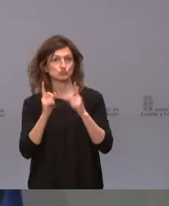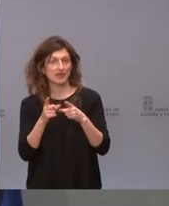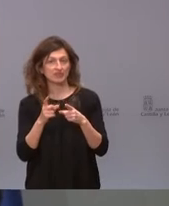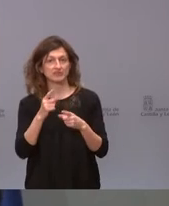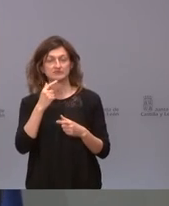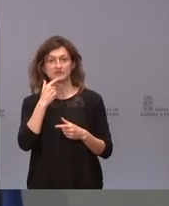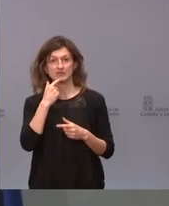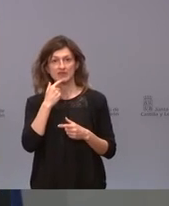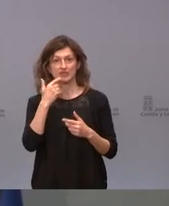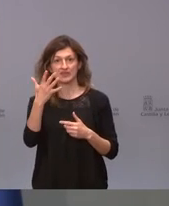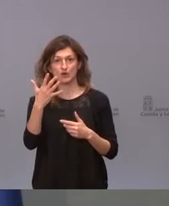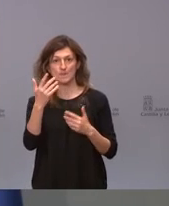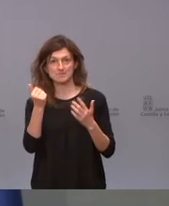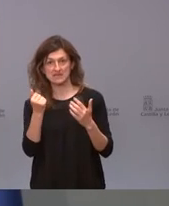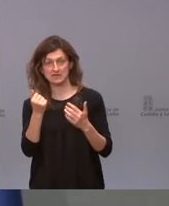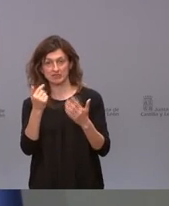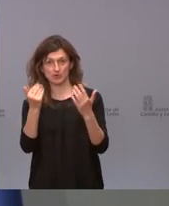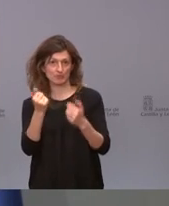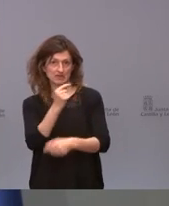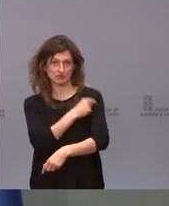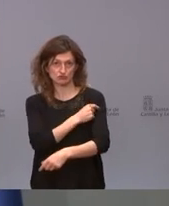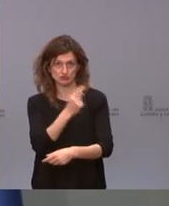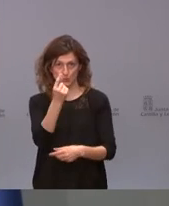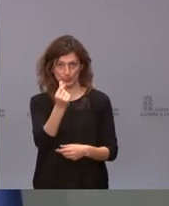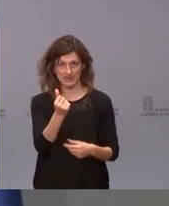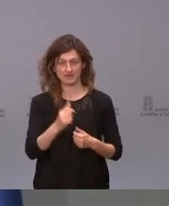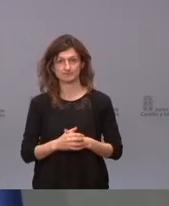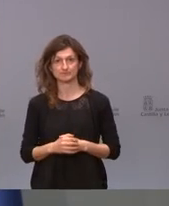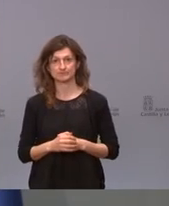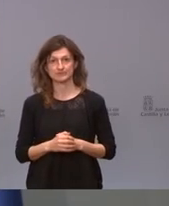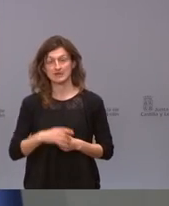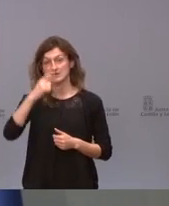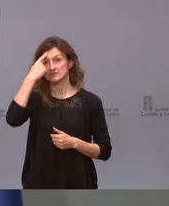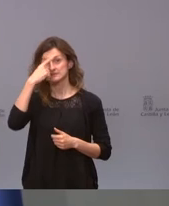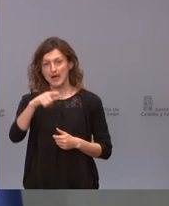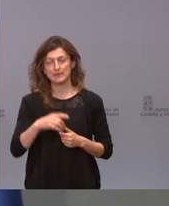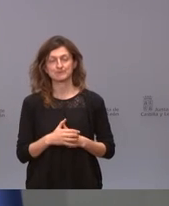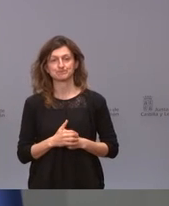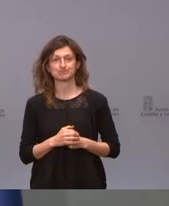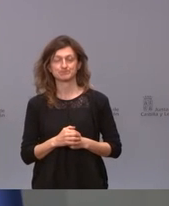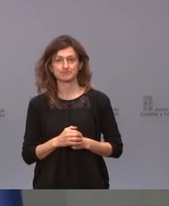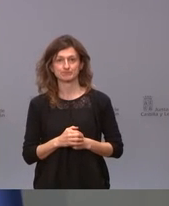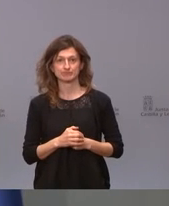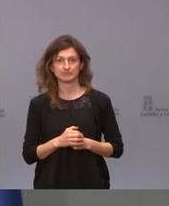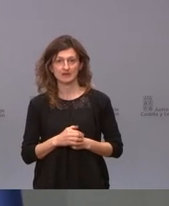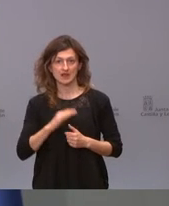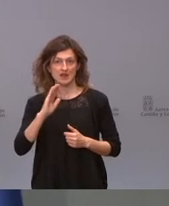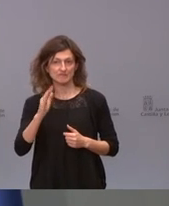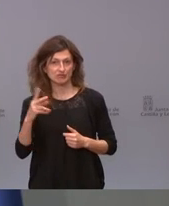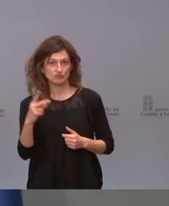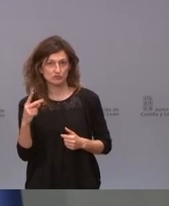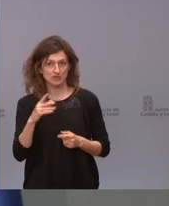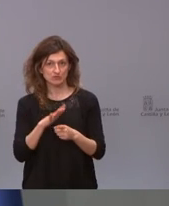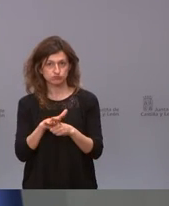administrar 5.000 6.000 dosis en este día sabe que además entre los efectos adversos